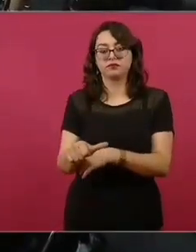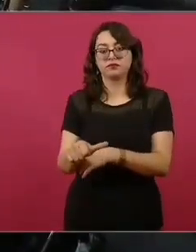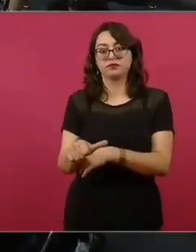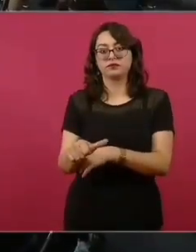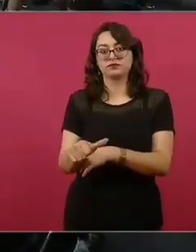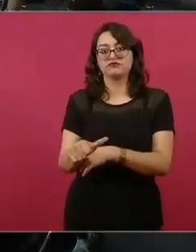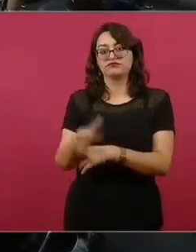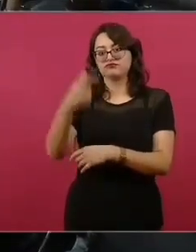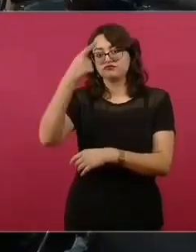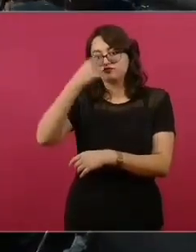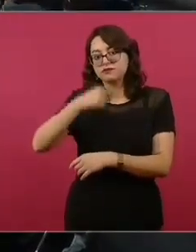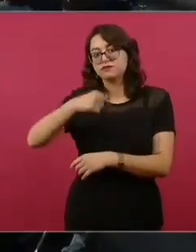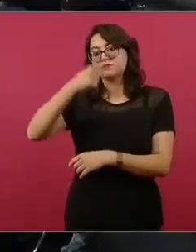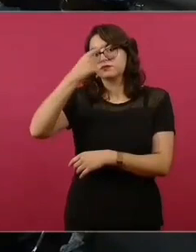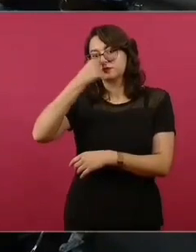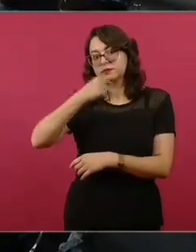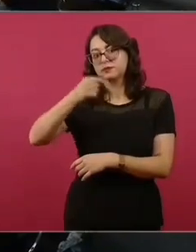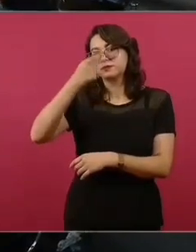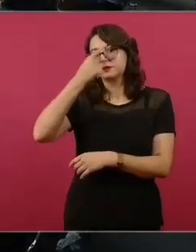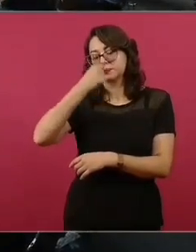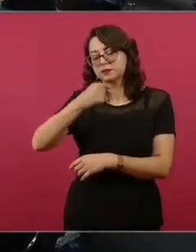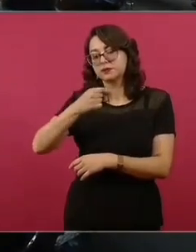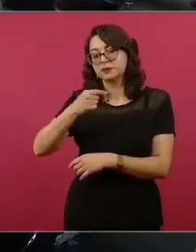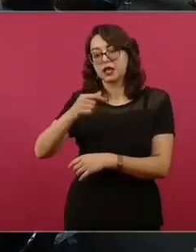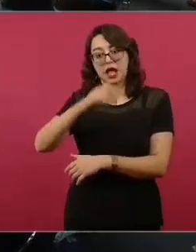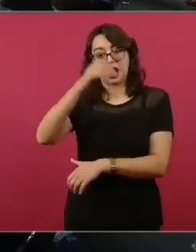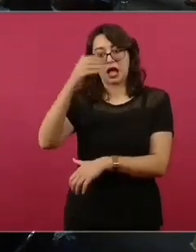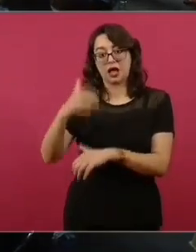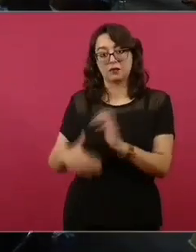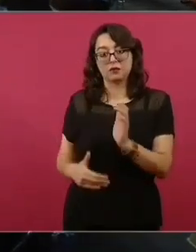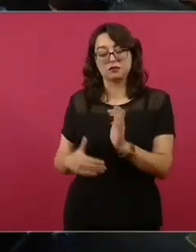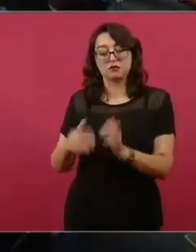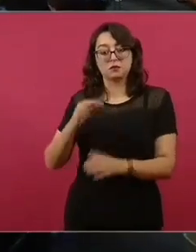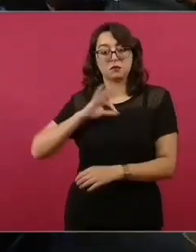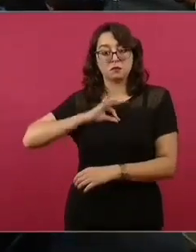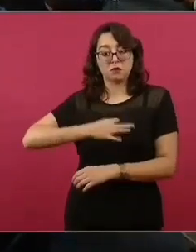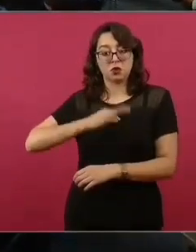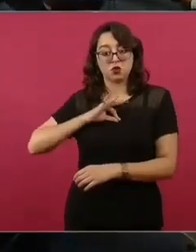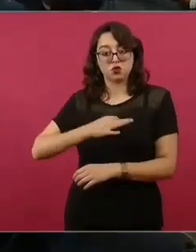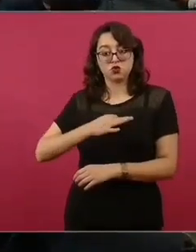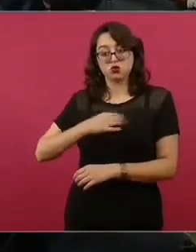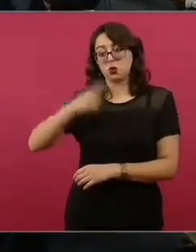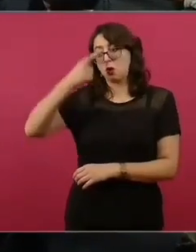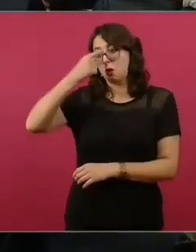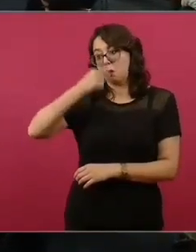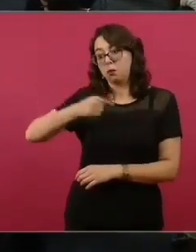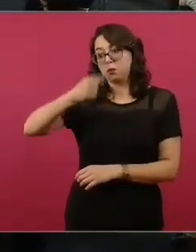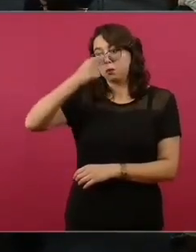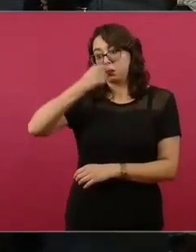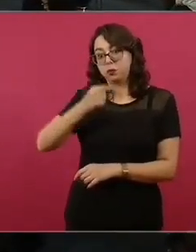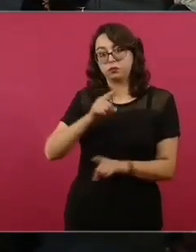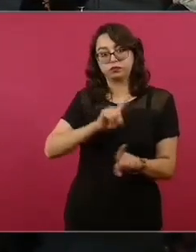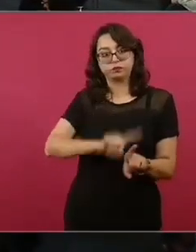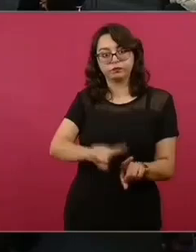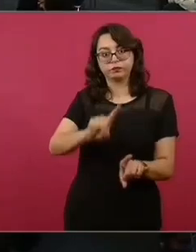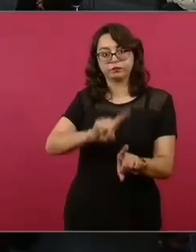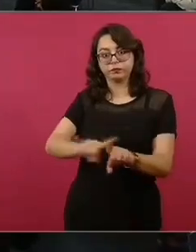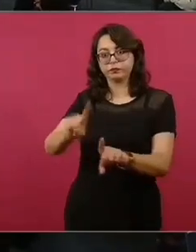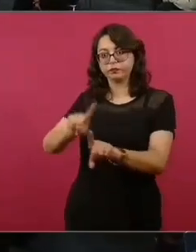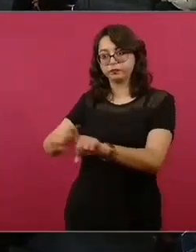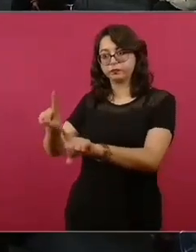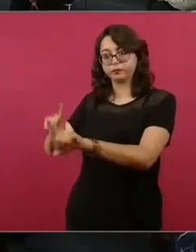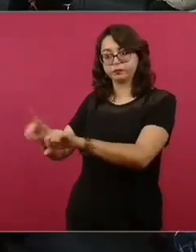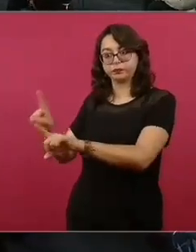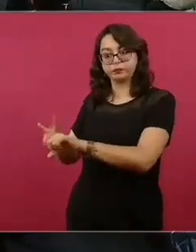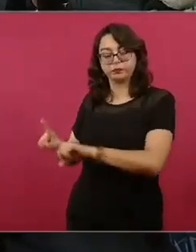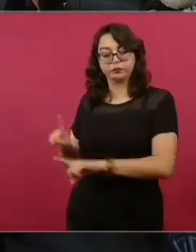estamos hablando de la influenza, pero es el referente más directo, el virus de influenza o los múltiples tipos y subtipos del